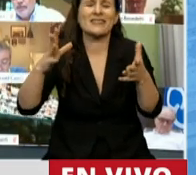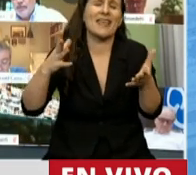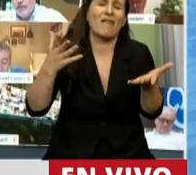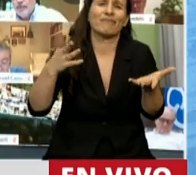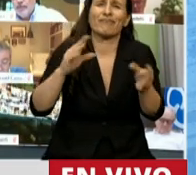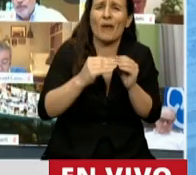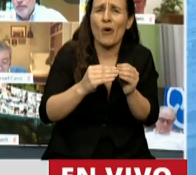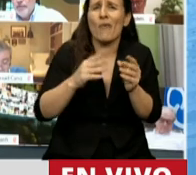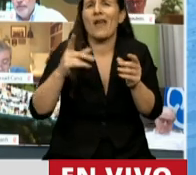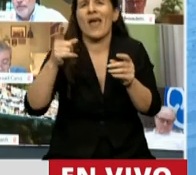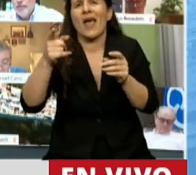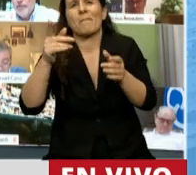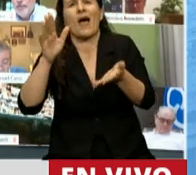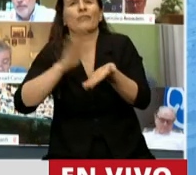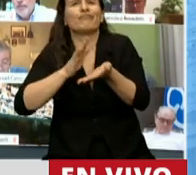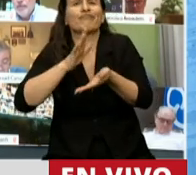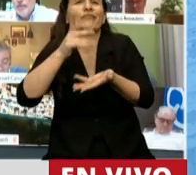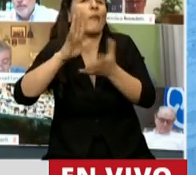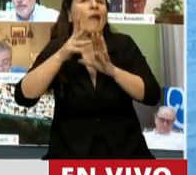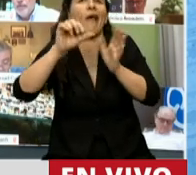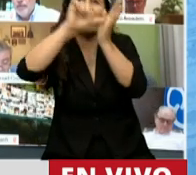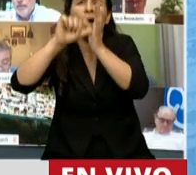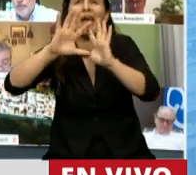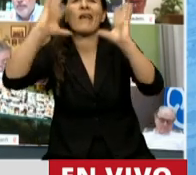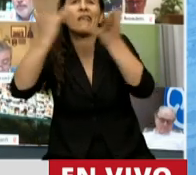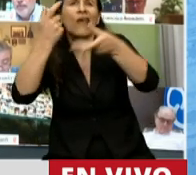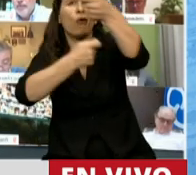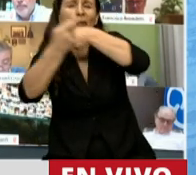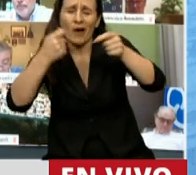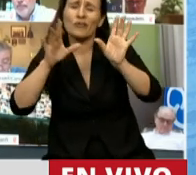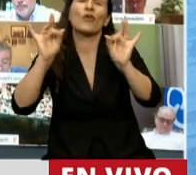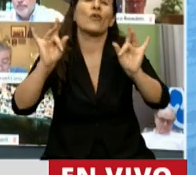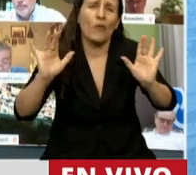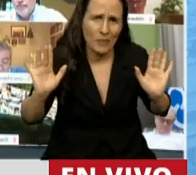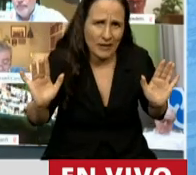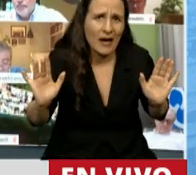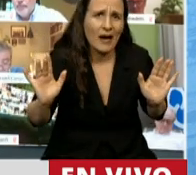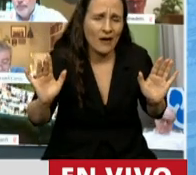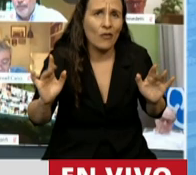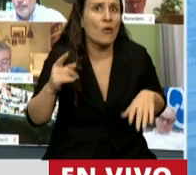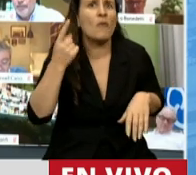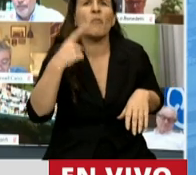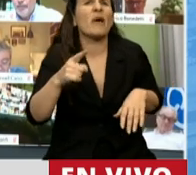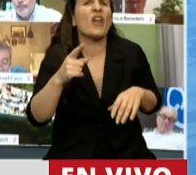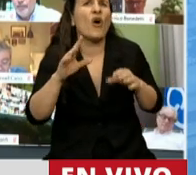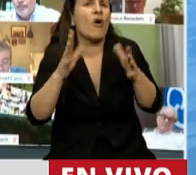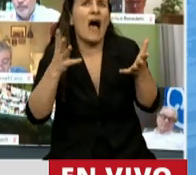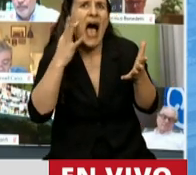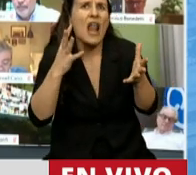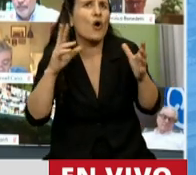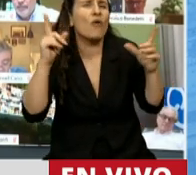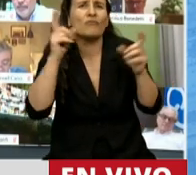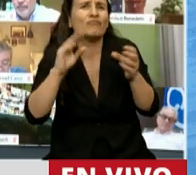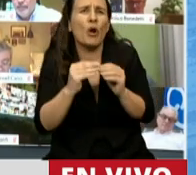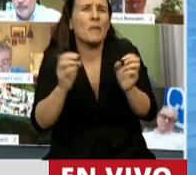efectos negativos de la globalización, es que los grandes temas se resuelven pensando no solo en el que gobierna,